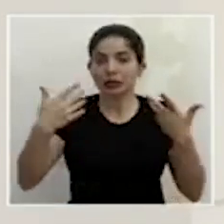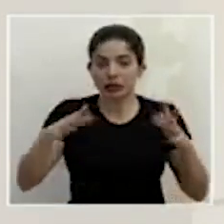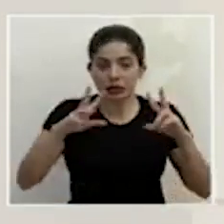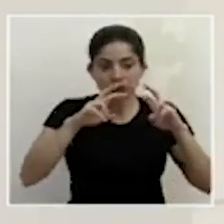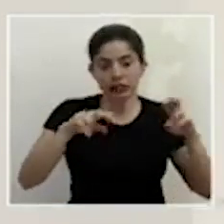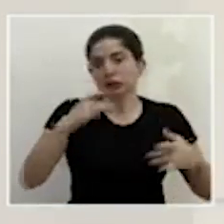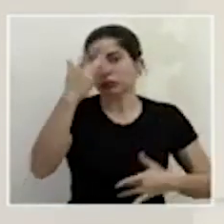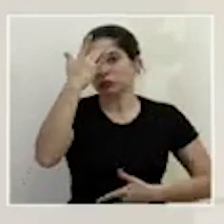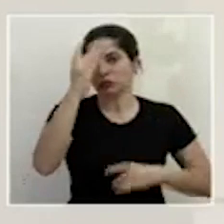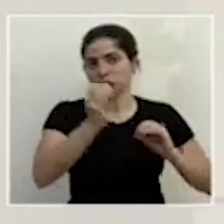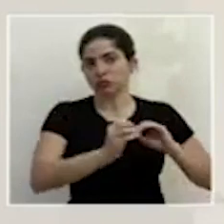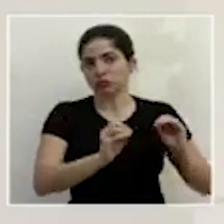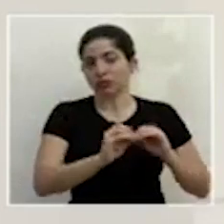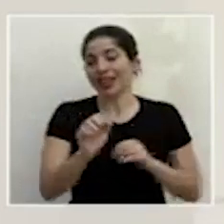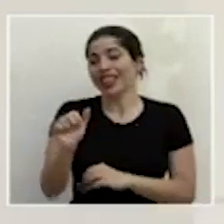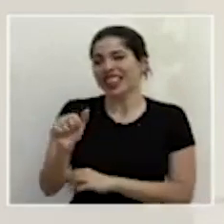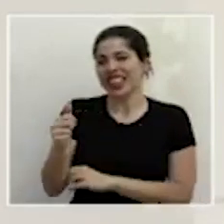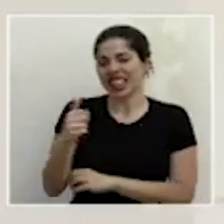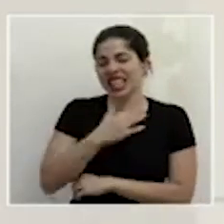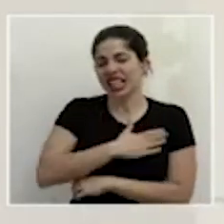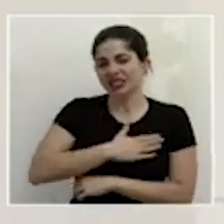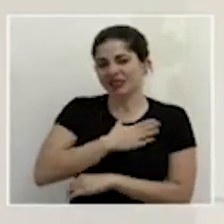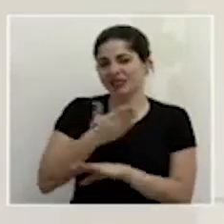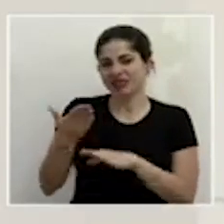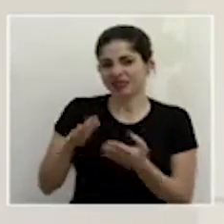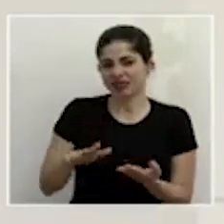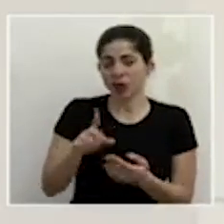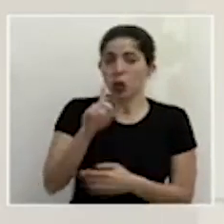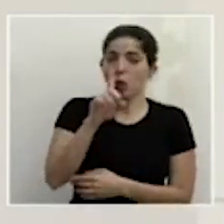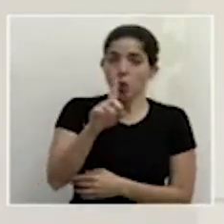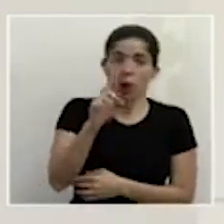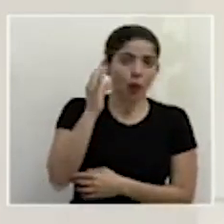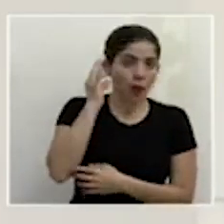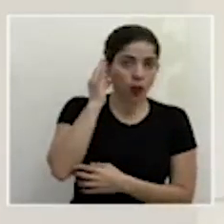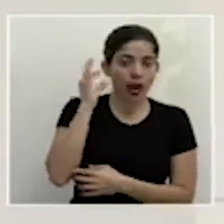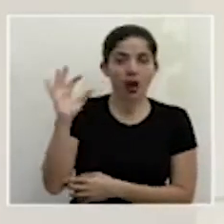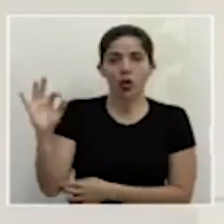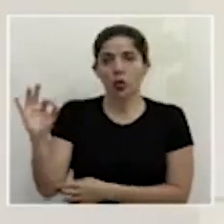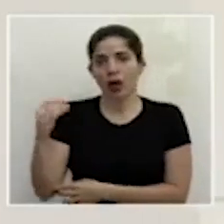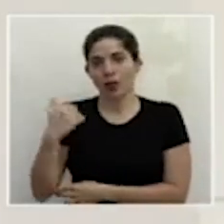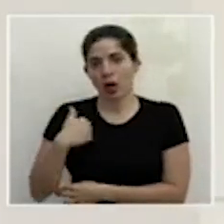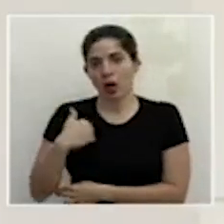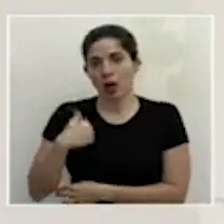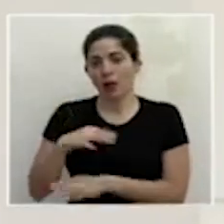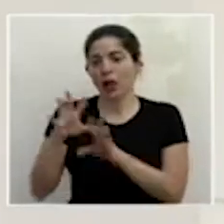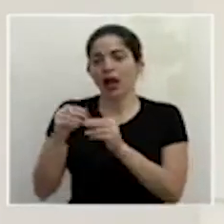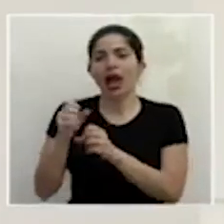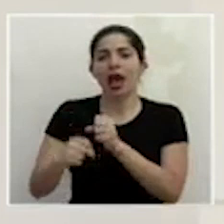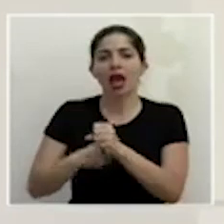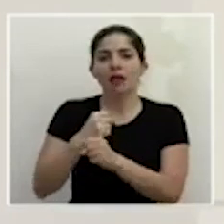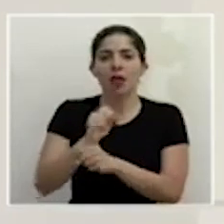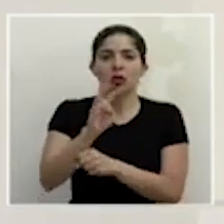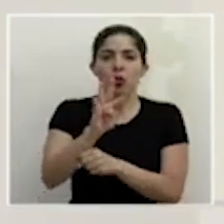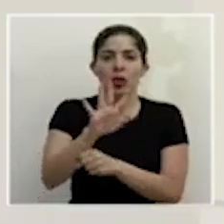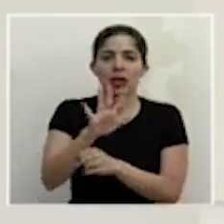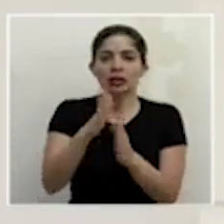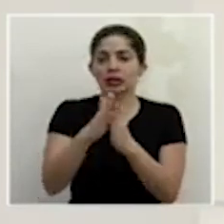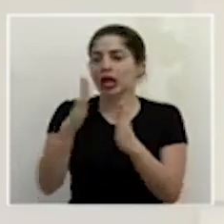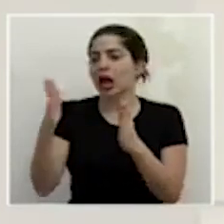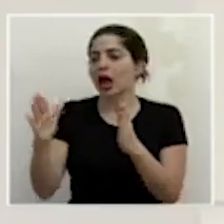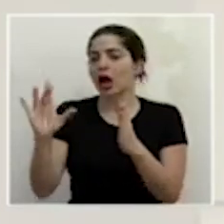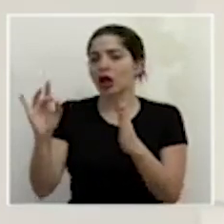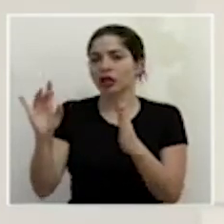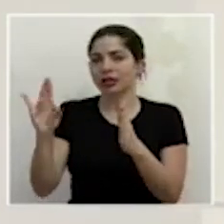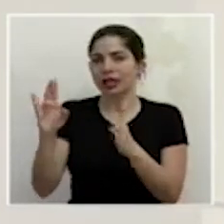Se registran 10 lamentables fallecimientos, una mujer y 9 hombres, con un rango de edad que va desde los 45 hasta los 87